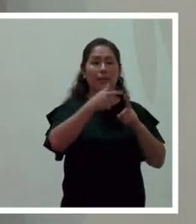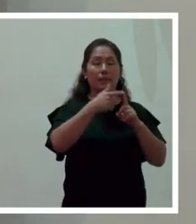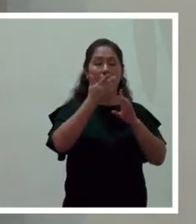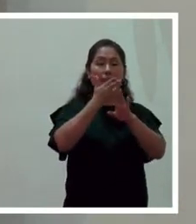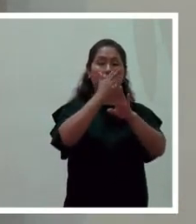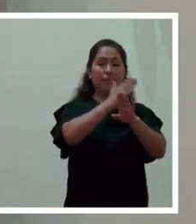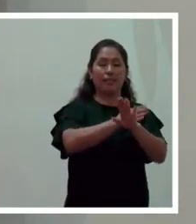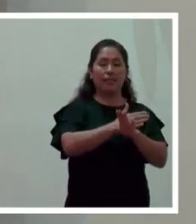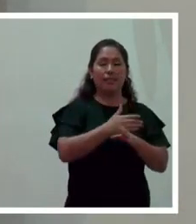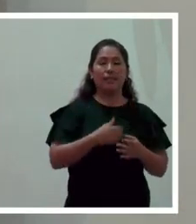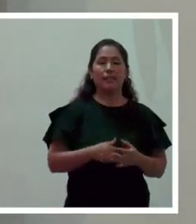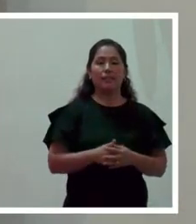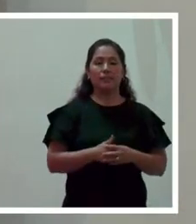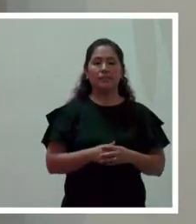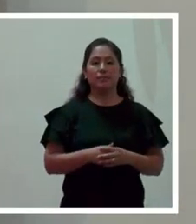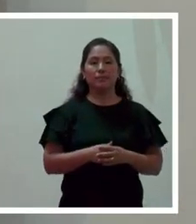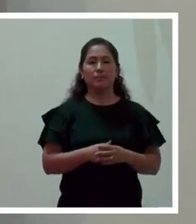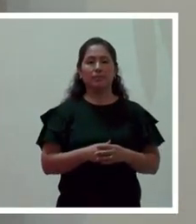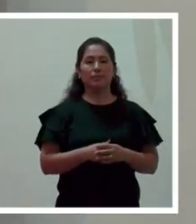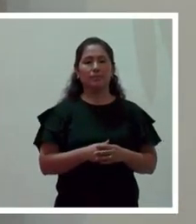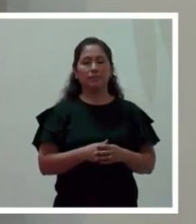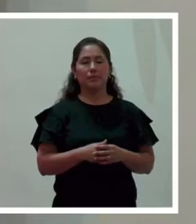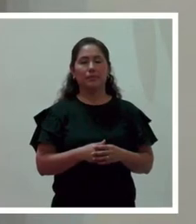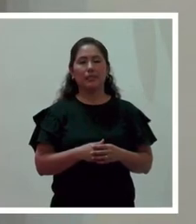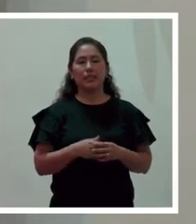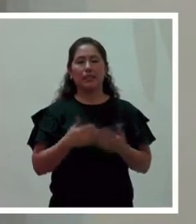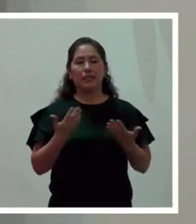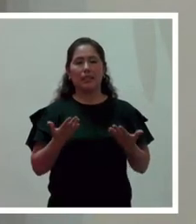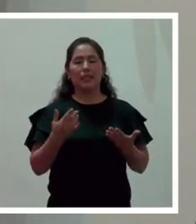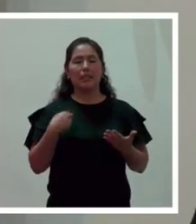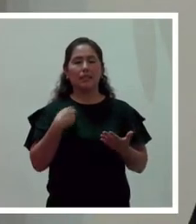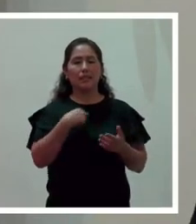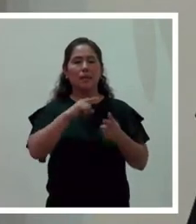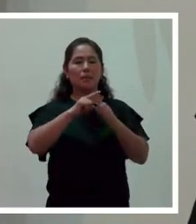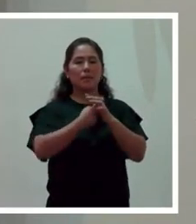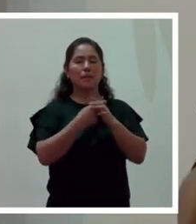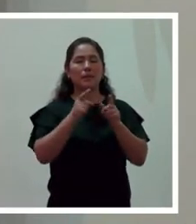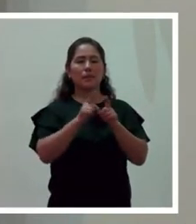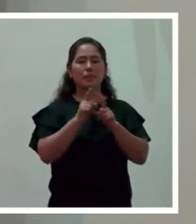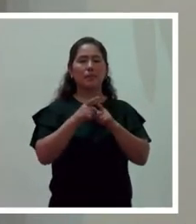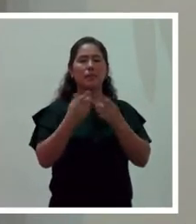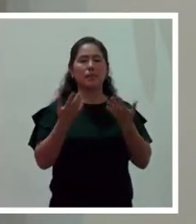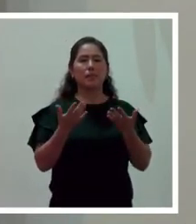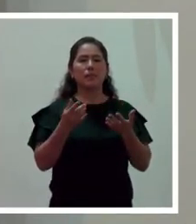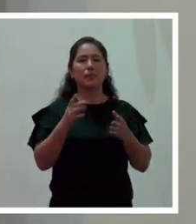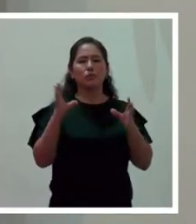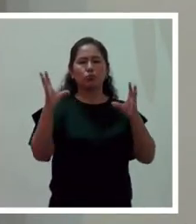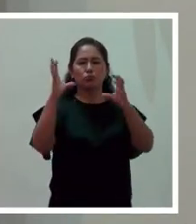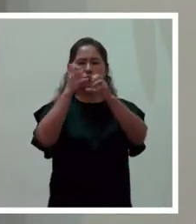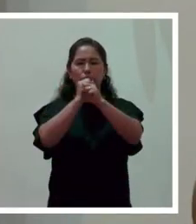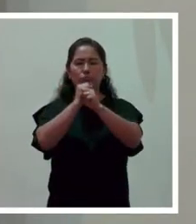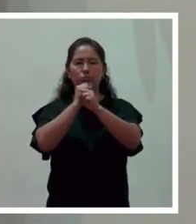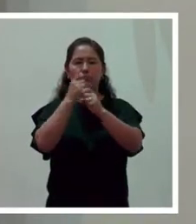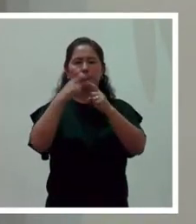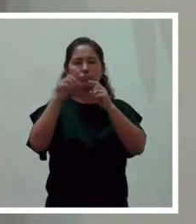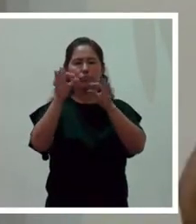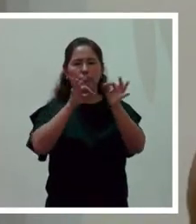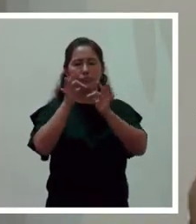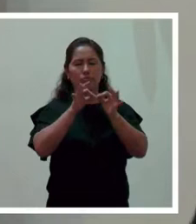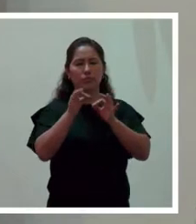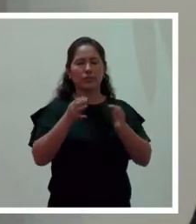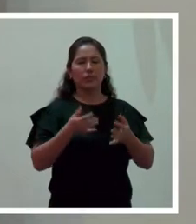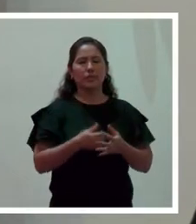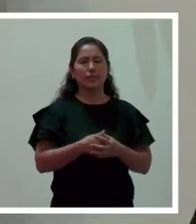y justamente también en la ponencia de la doctora Ruedas, empezaremos primeramente a hacer un resumen del contexto de un servicio